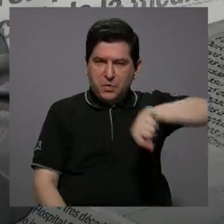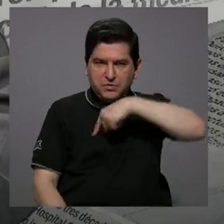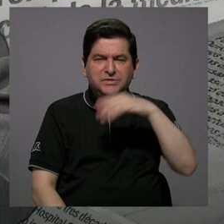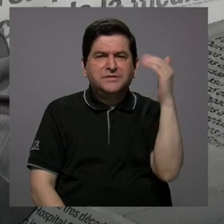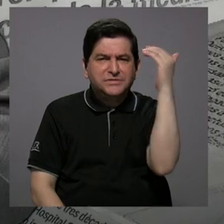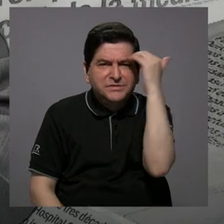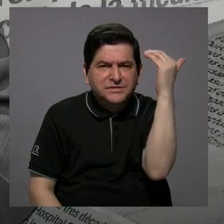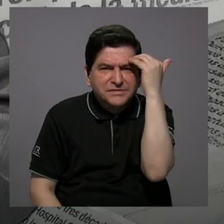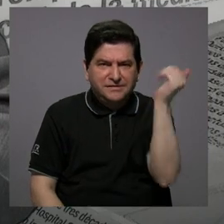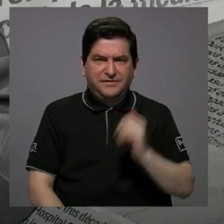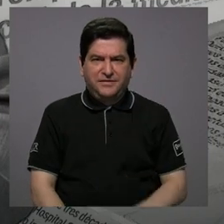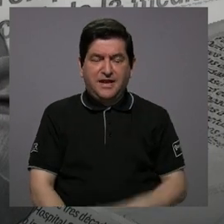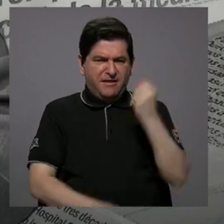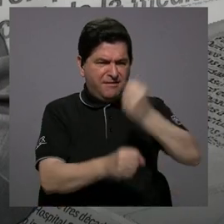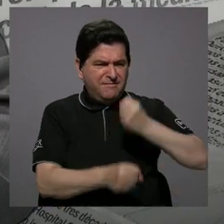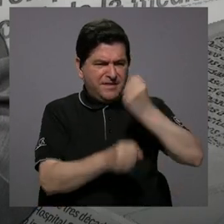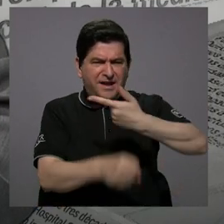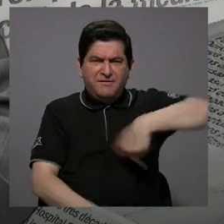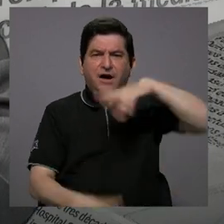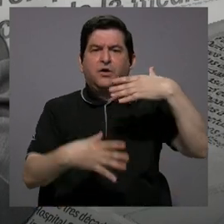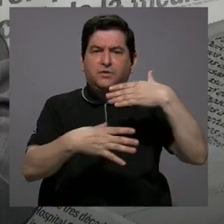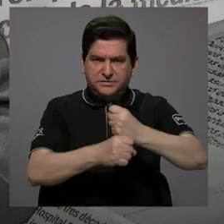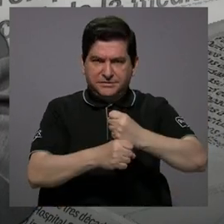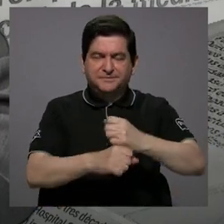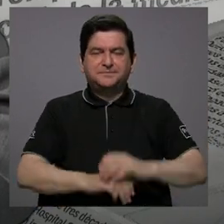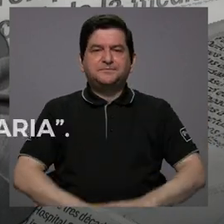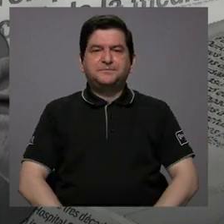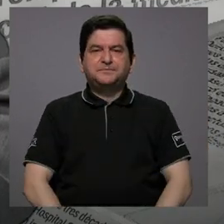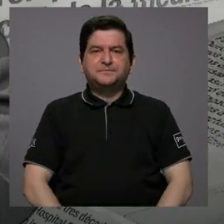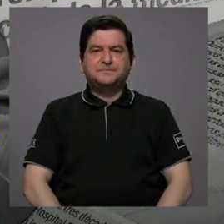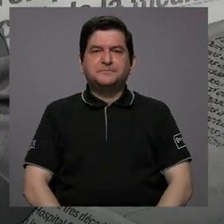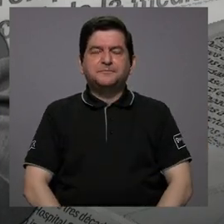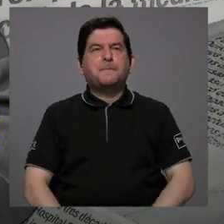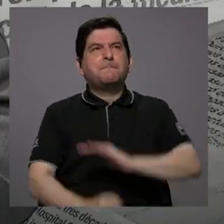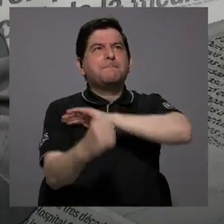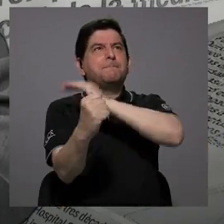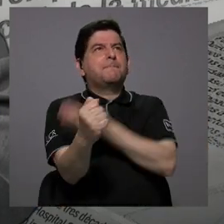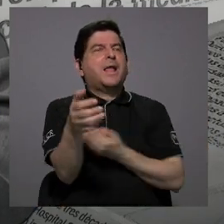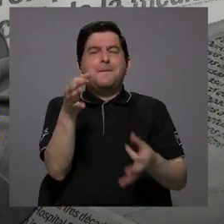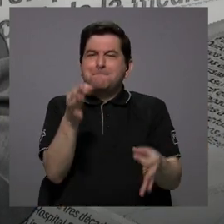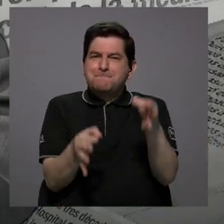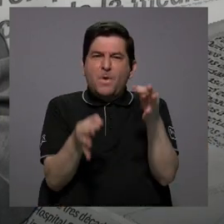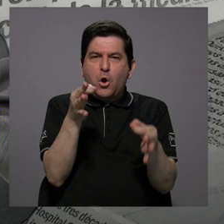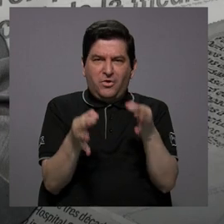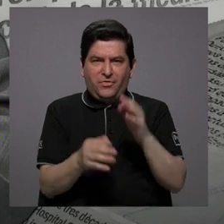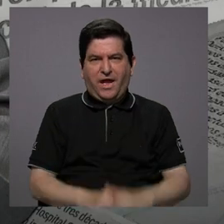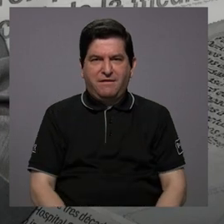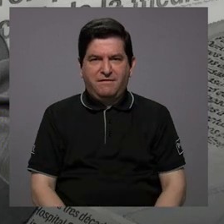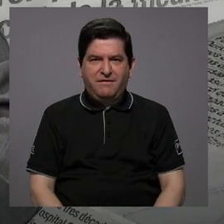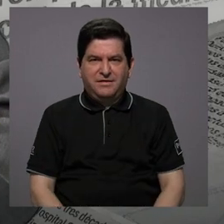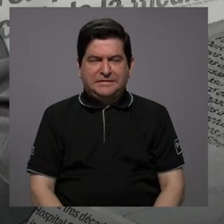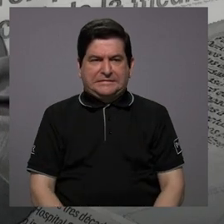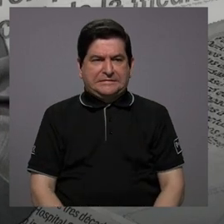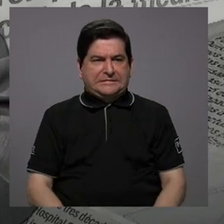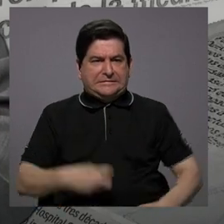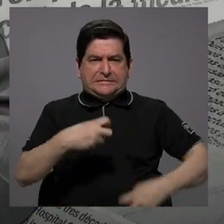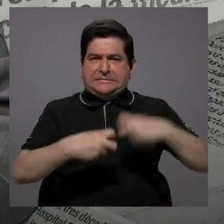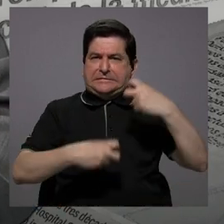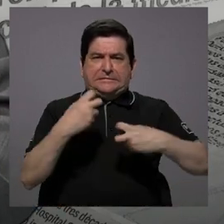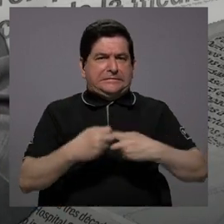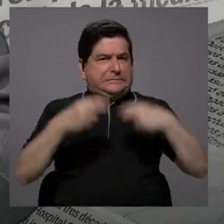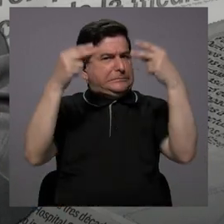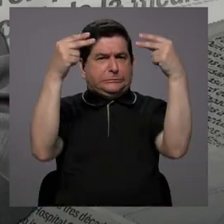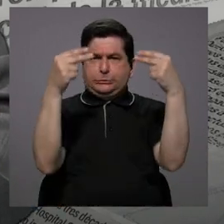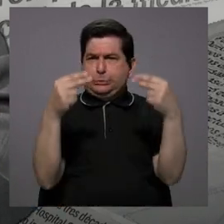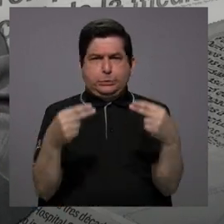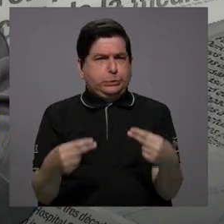del trabajo que nosotros realizamos. El Poder Judicial tiene una crisis presupuestaria